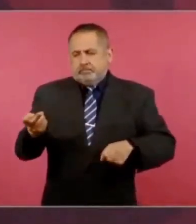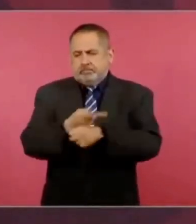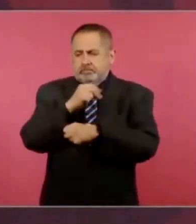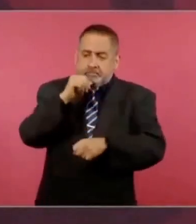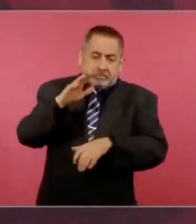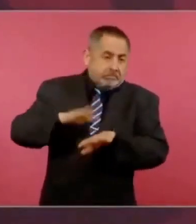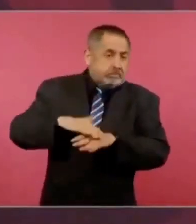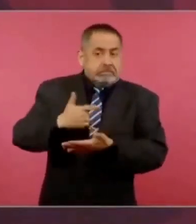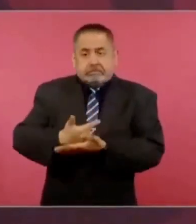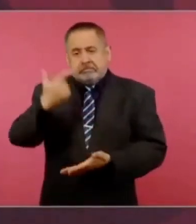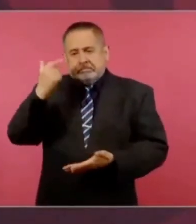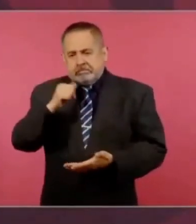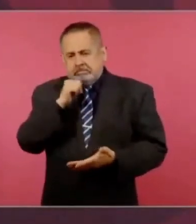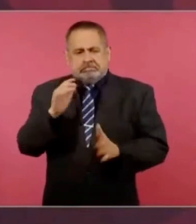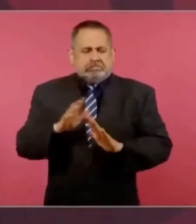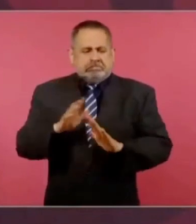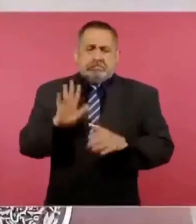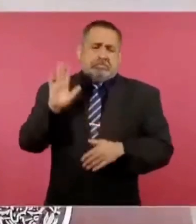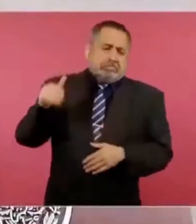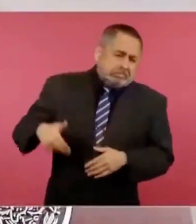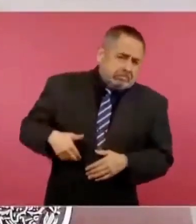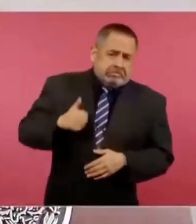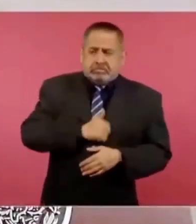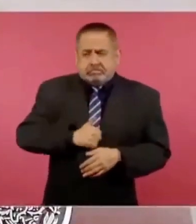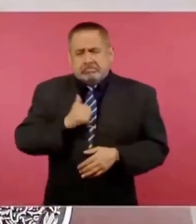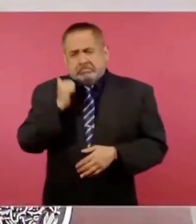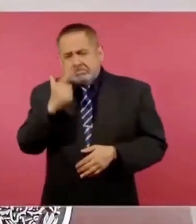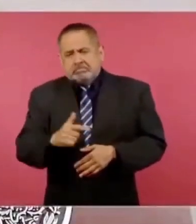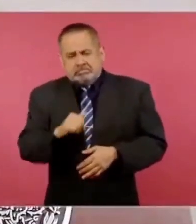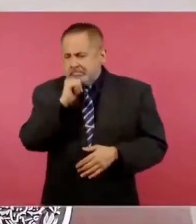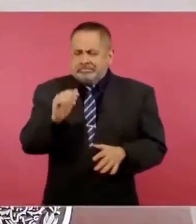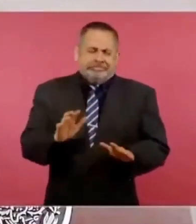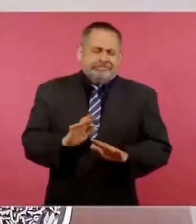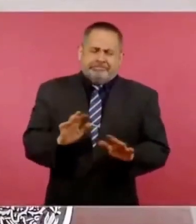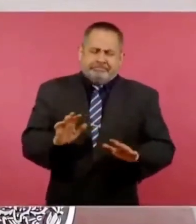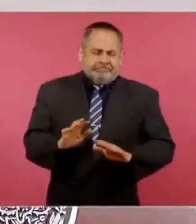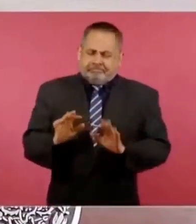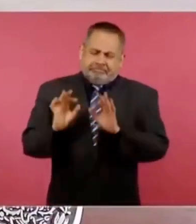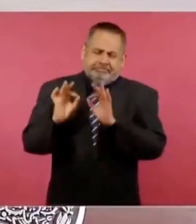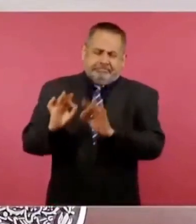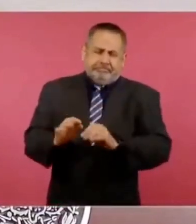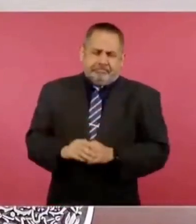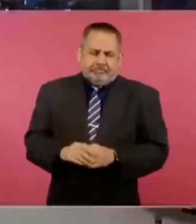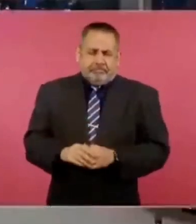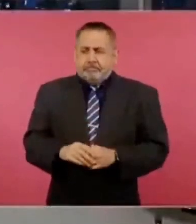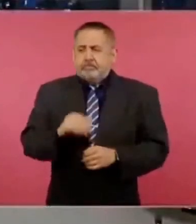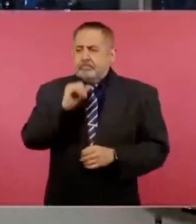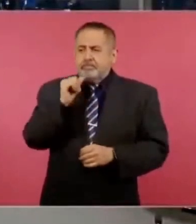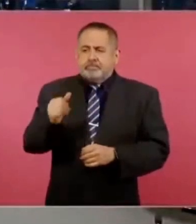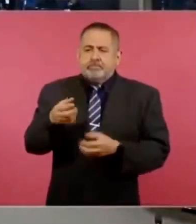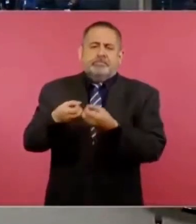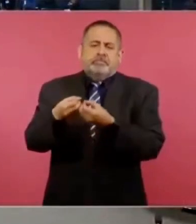hubieron heridos y desgracias